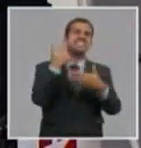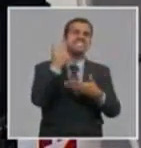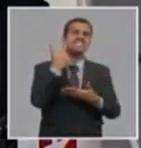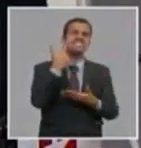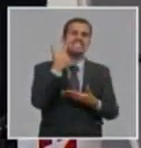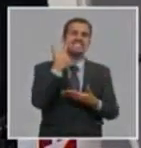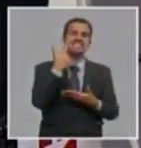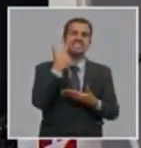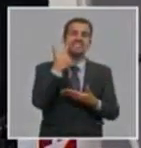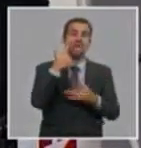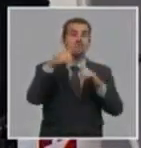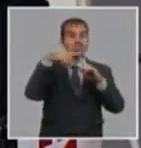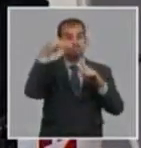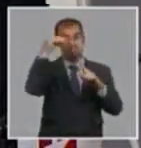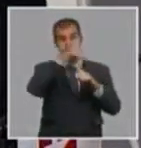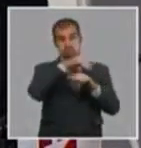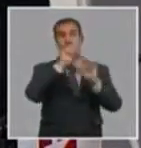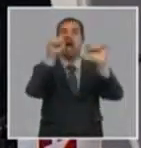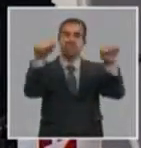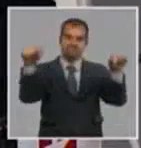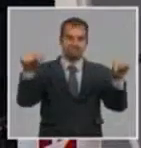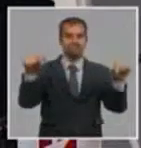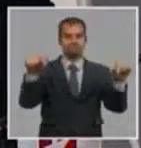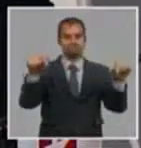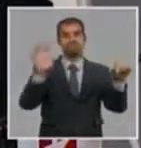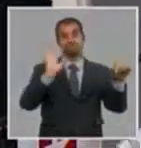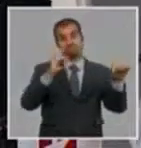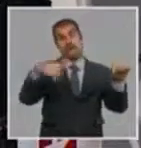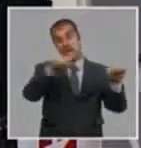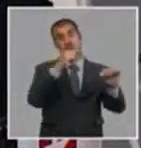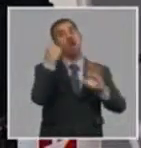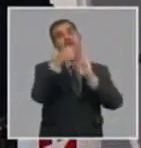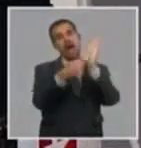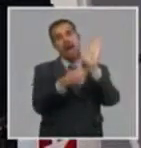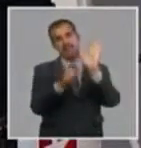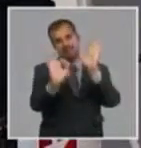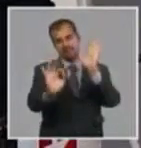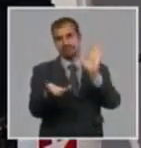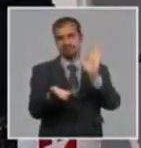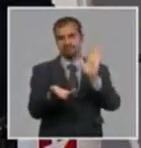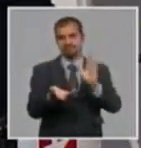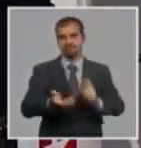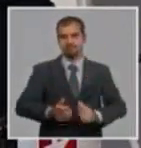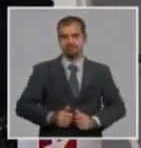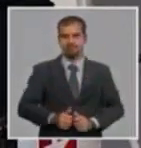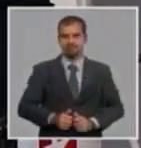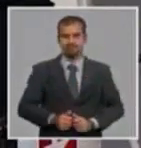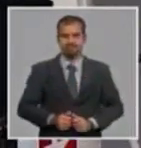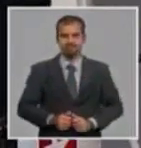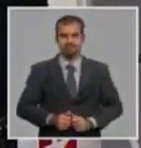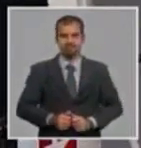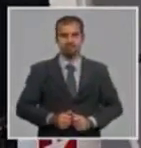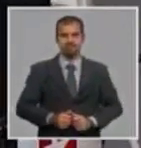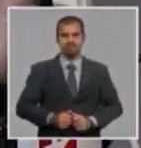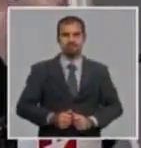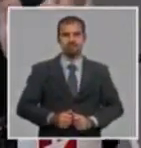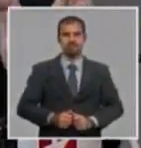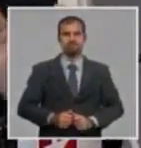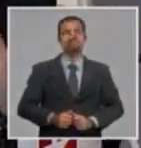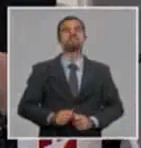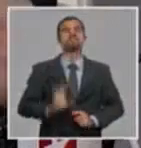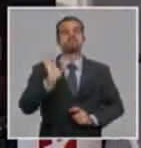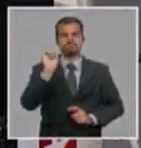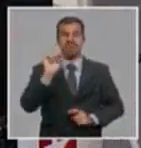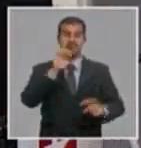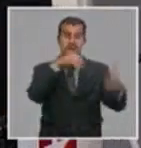alta tecnología. Eso le da sus características, le da un dinamismo importante, y la diferencia de una